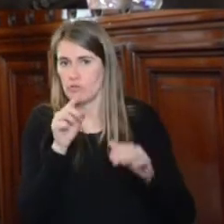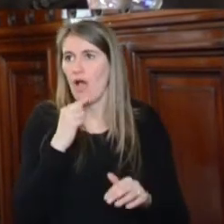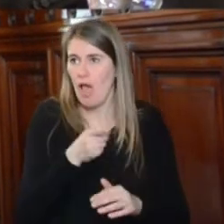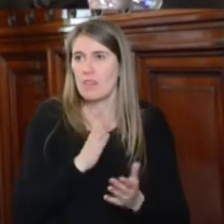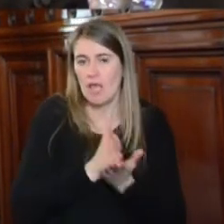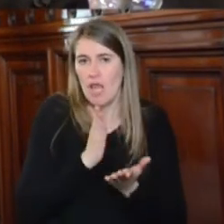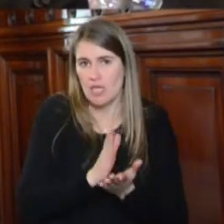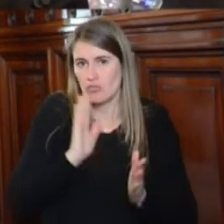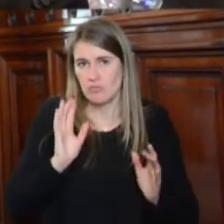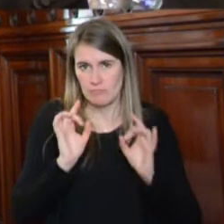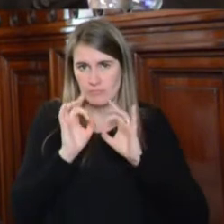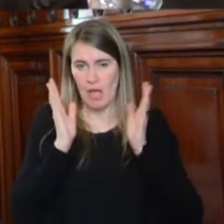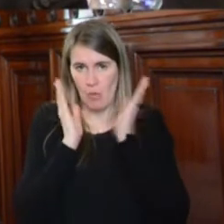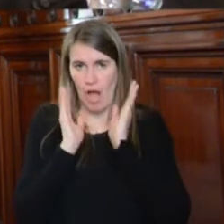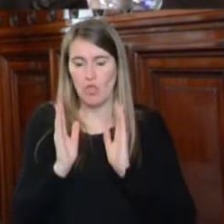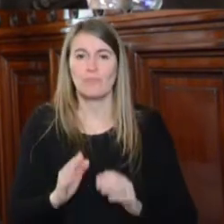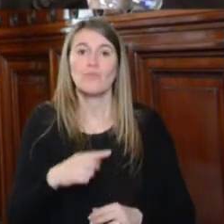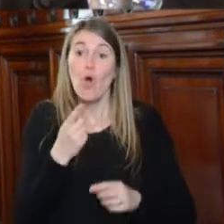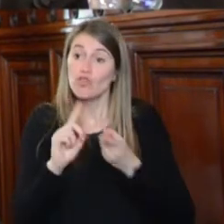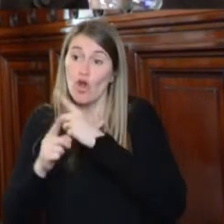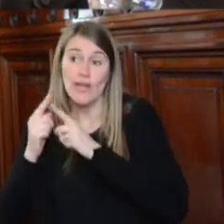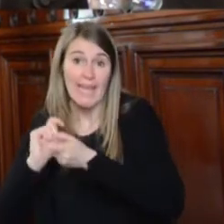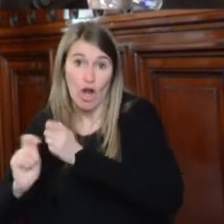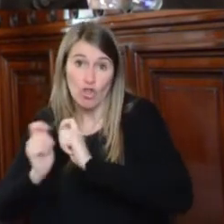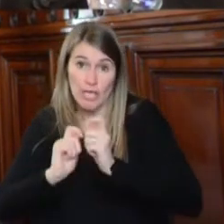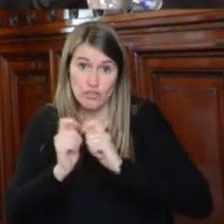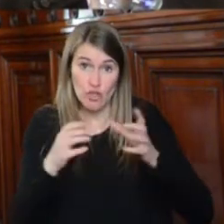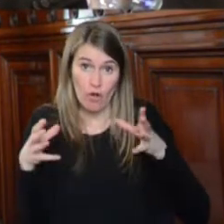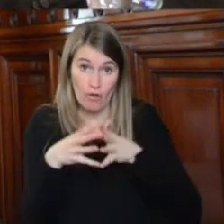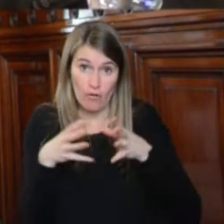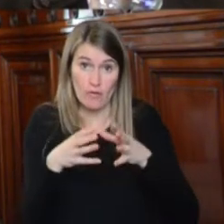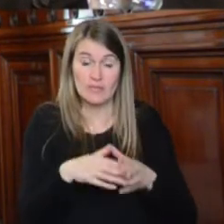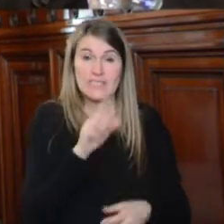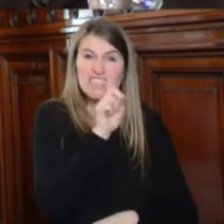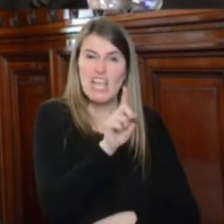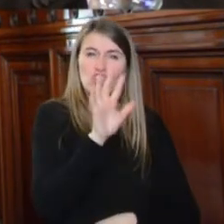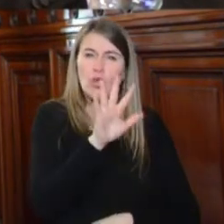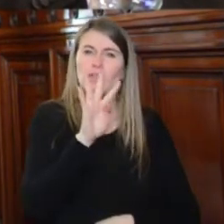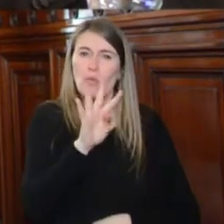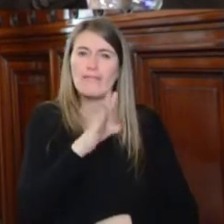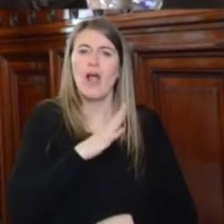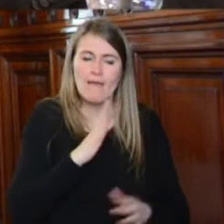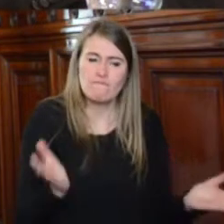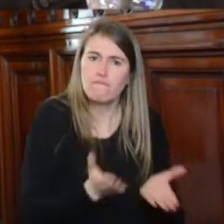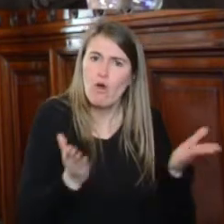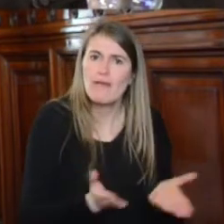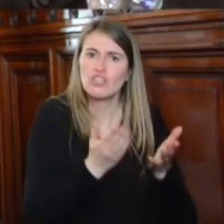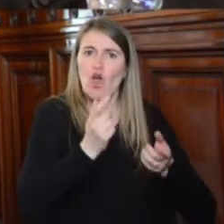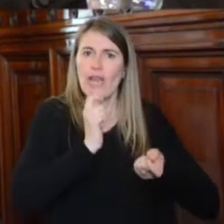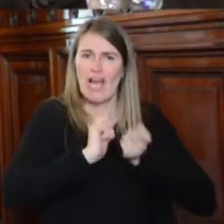negociación colectiva, digo que el 154 sobre fomento a la negociación tiene plena vigencia.